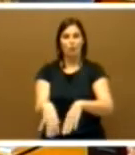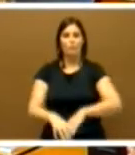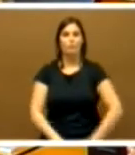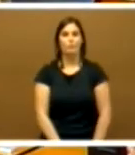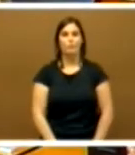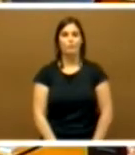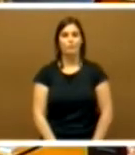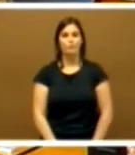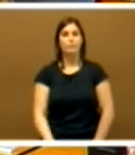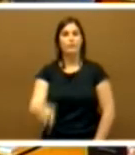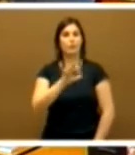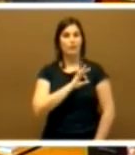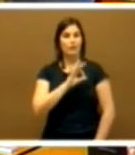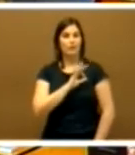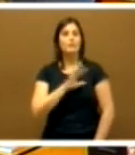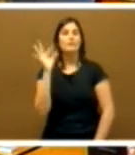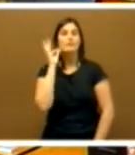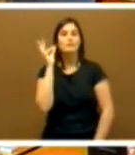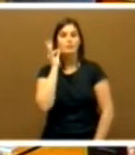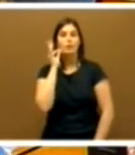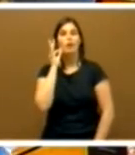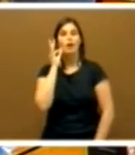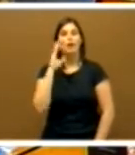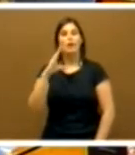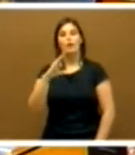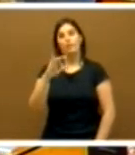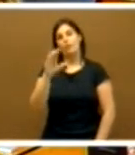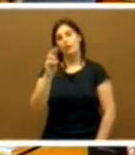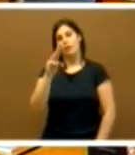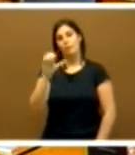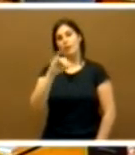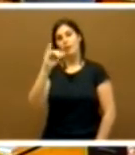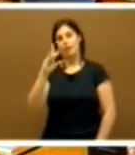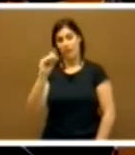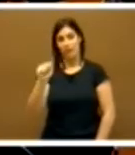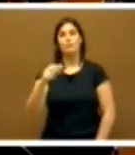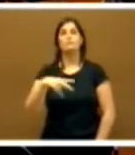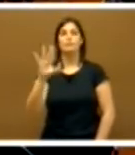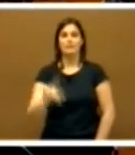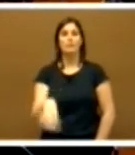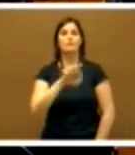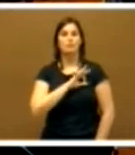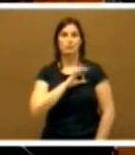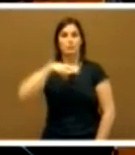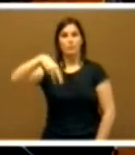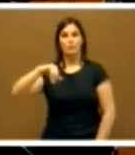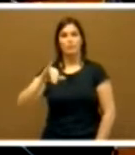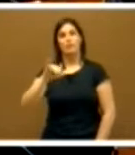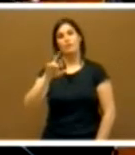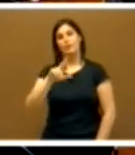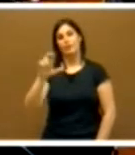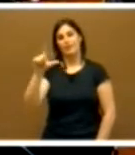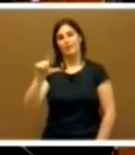doña María Felisa Cepeda Bravo doña Inés Mireya Conejero